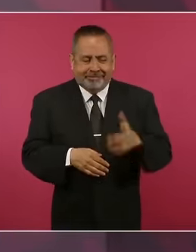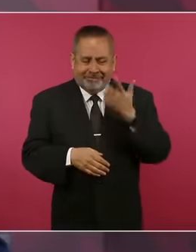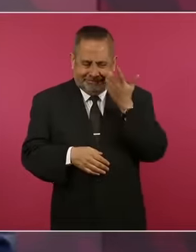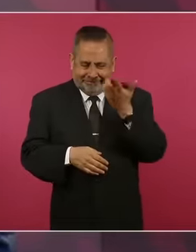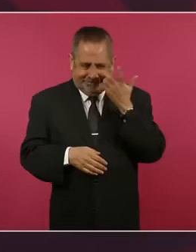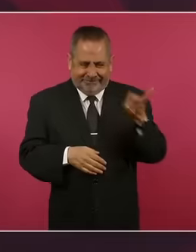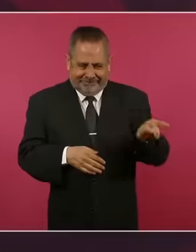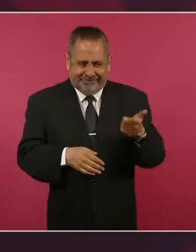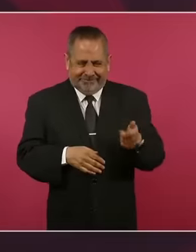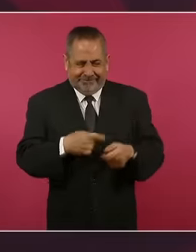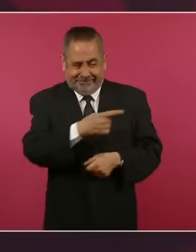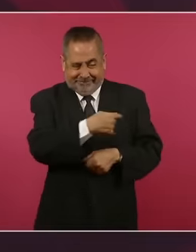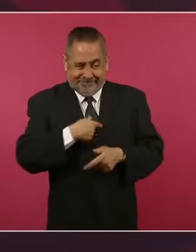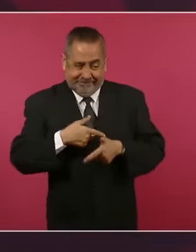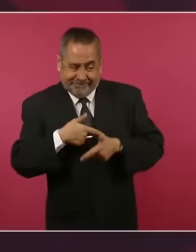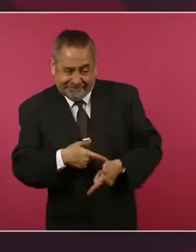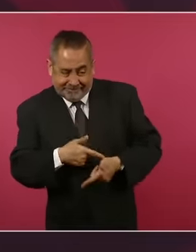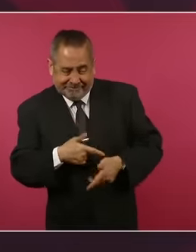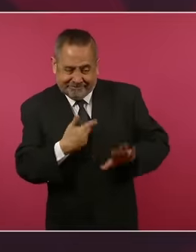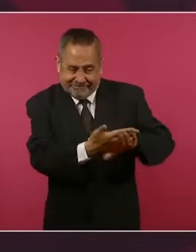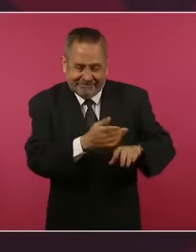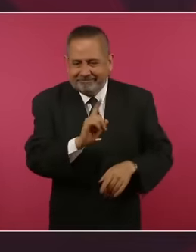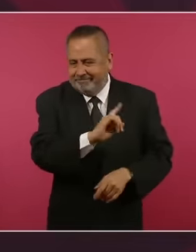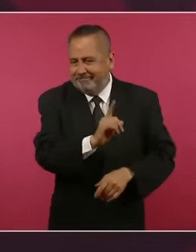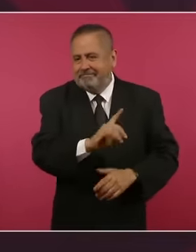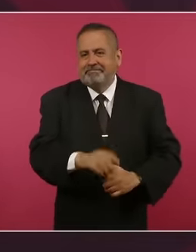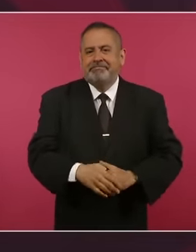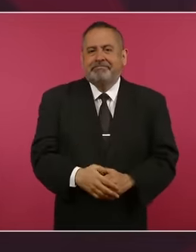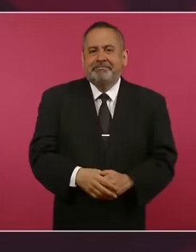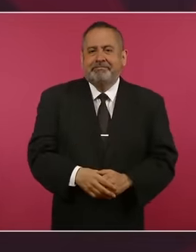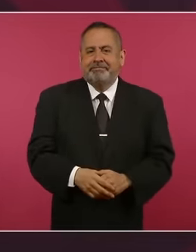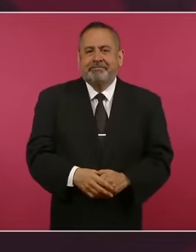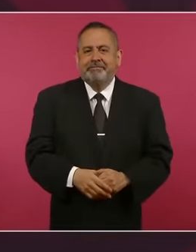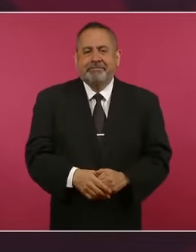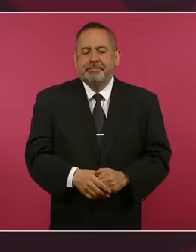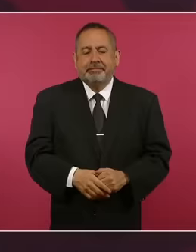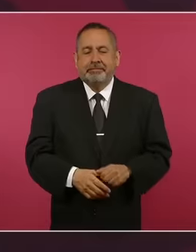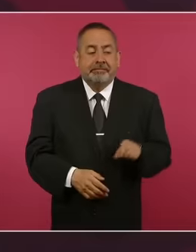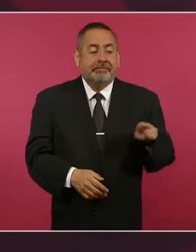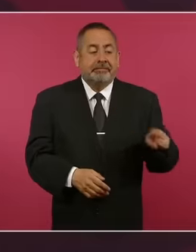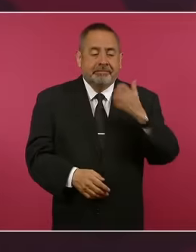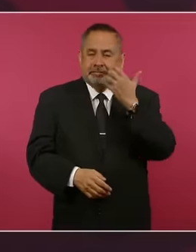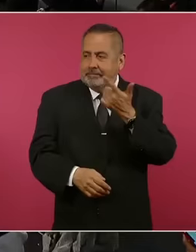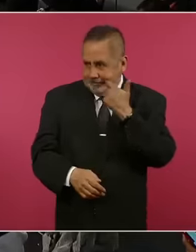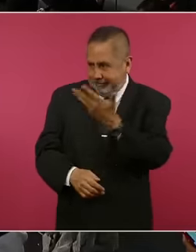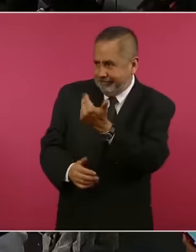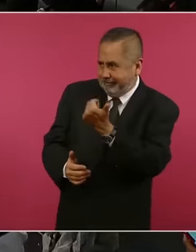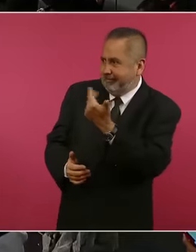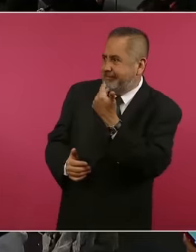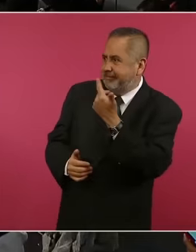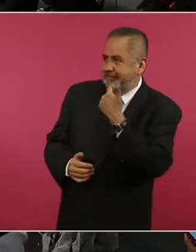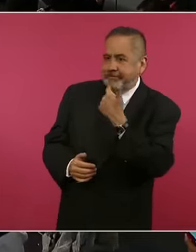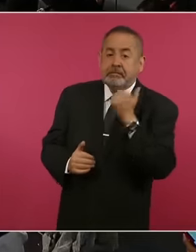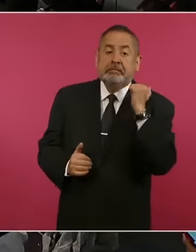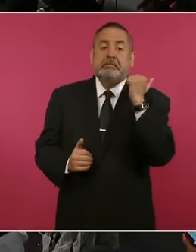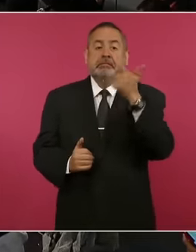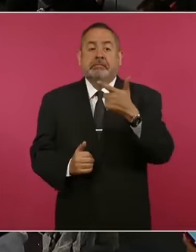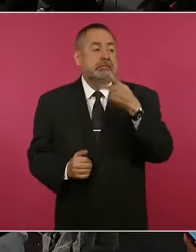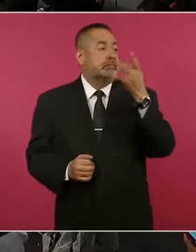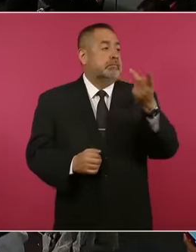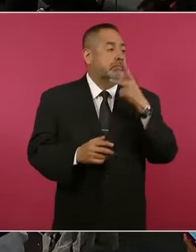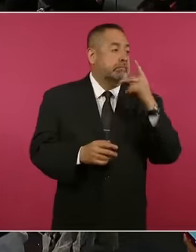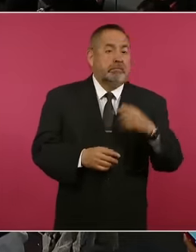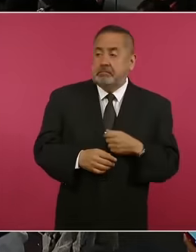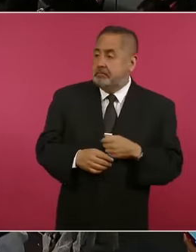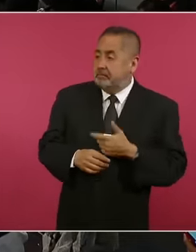poder tener algún elemento para demostrar que somos